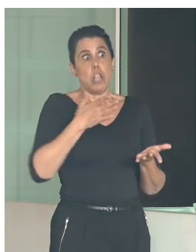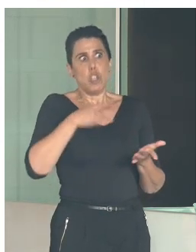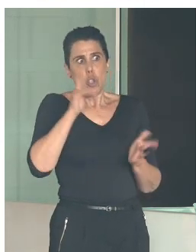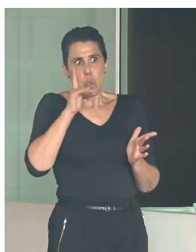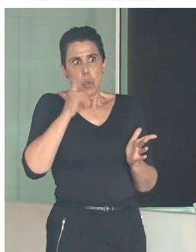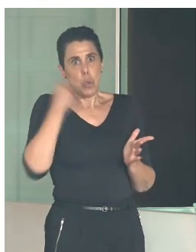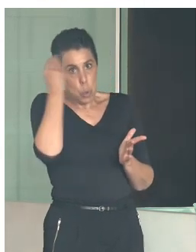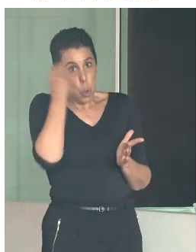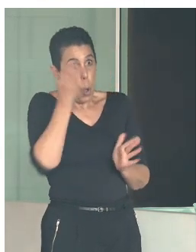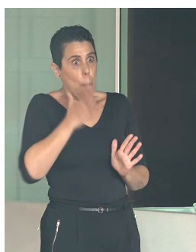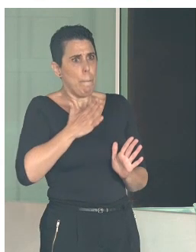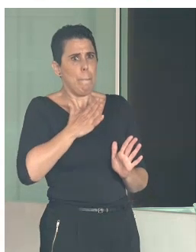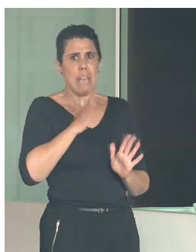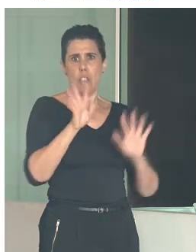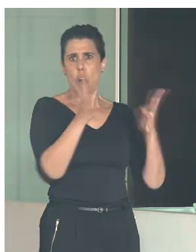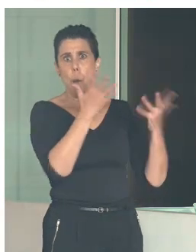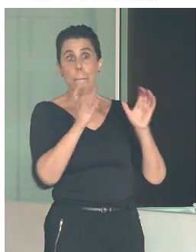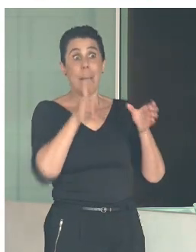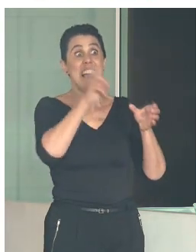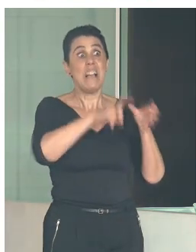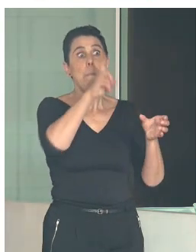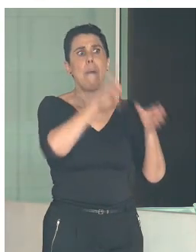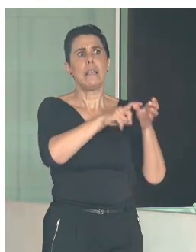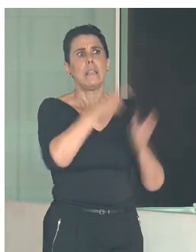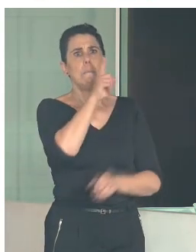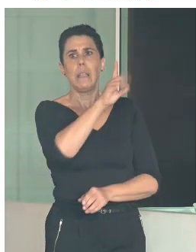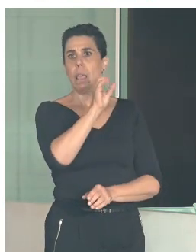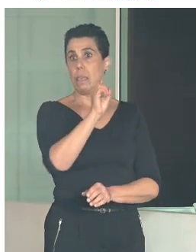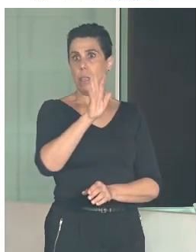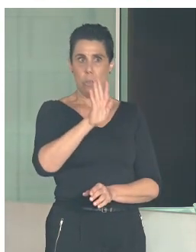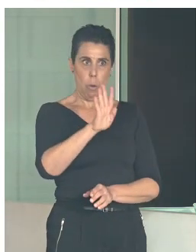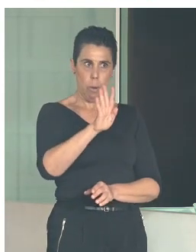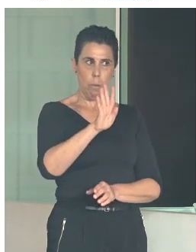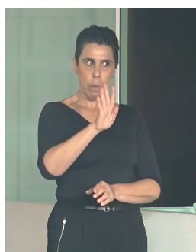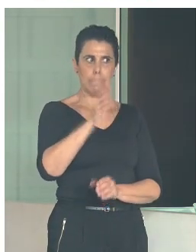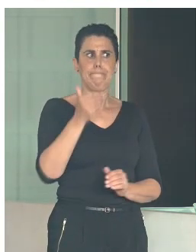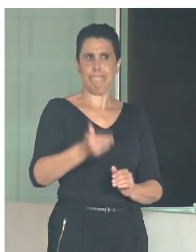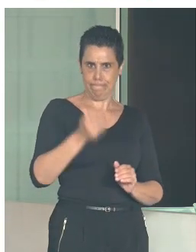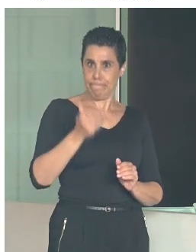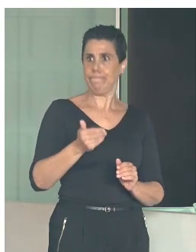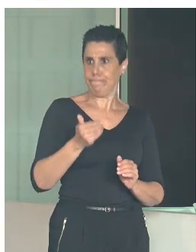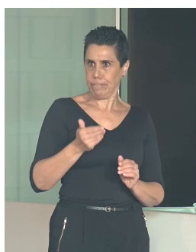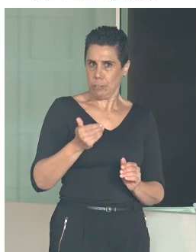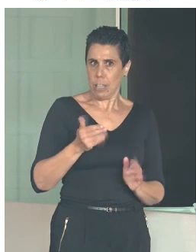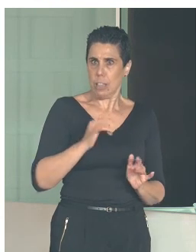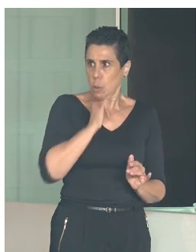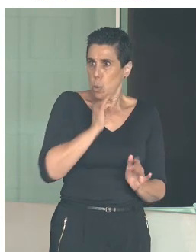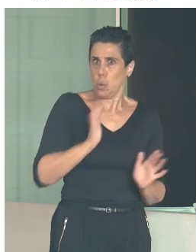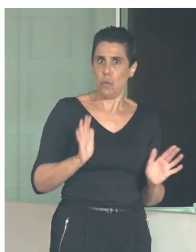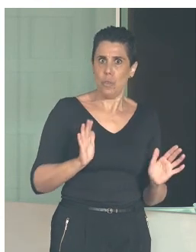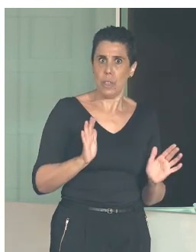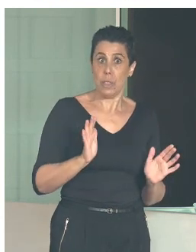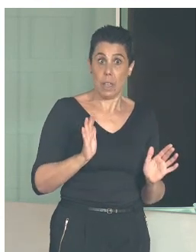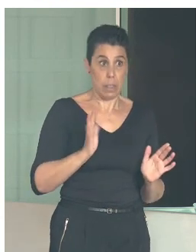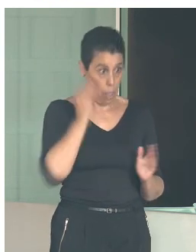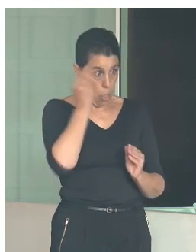somos 104 inscritos. Me parece que es un número importante, porque entiendo